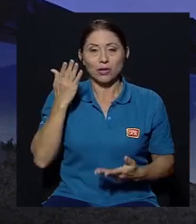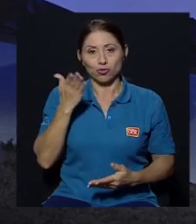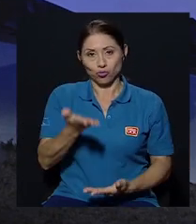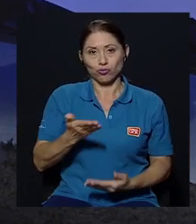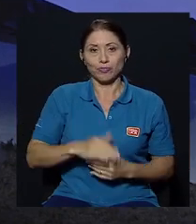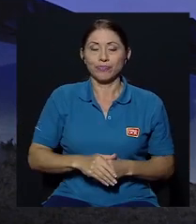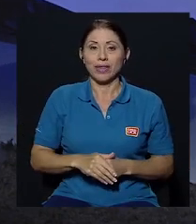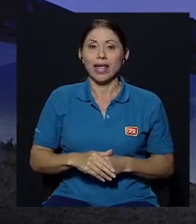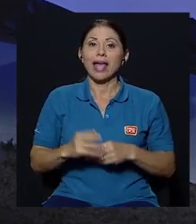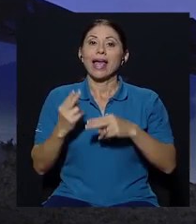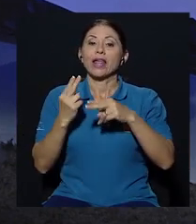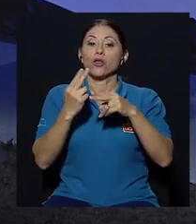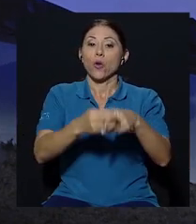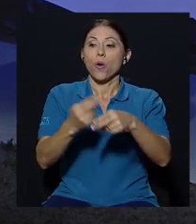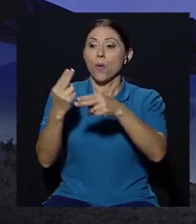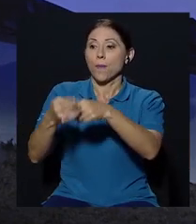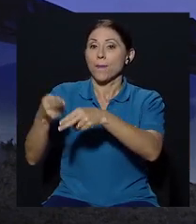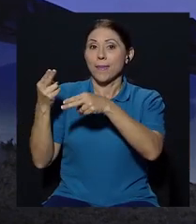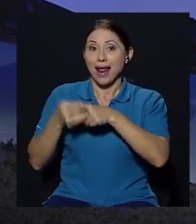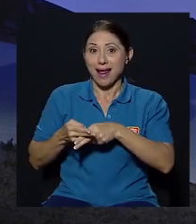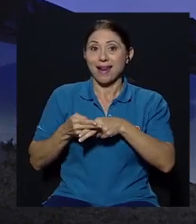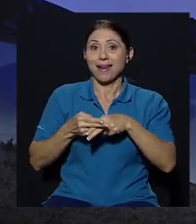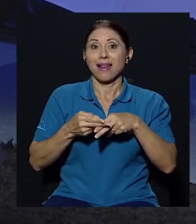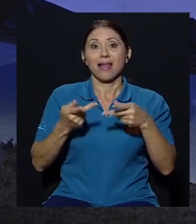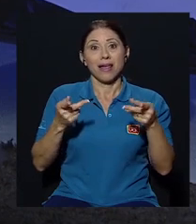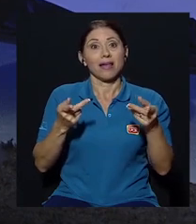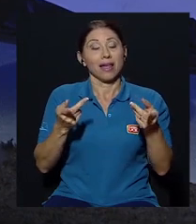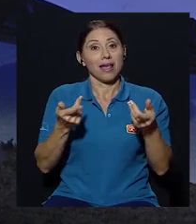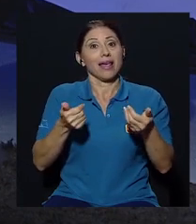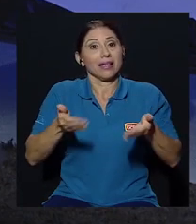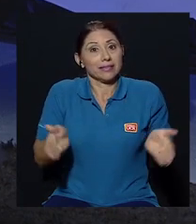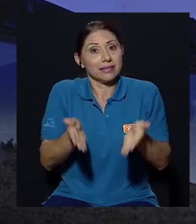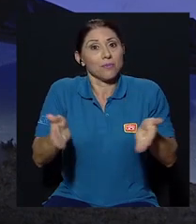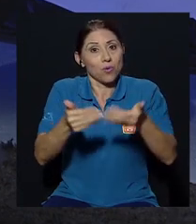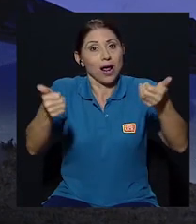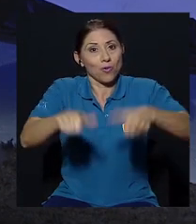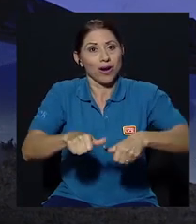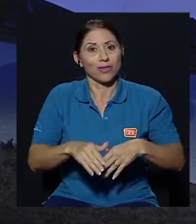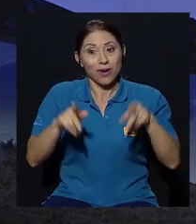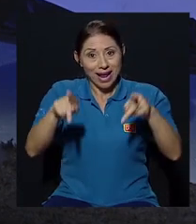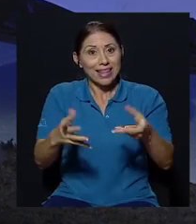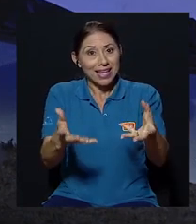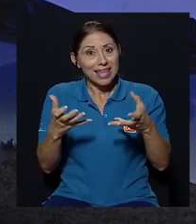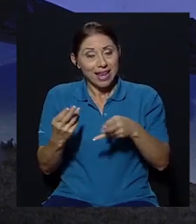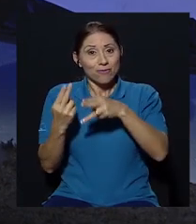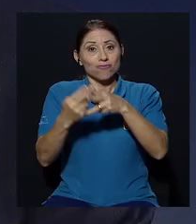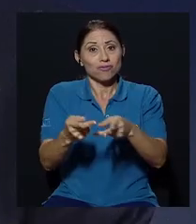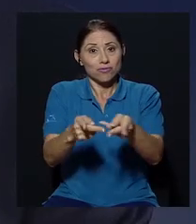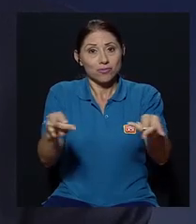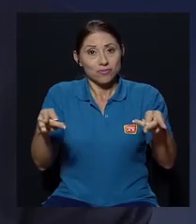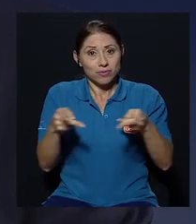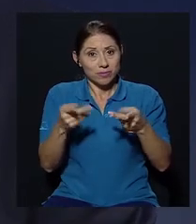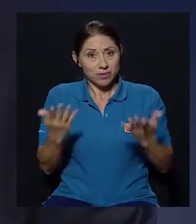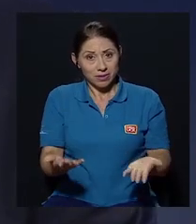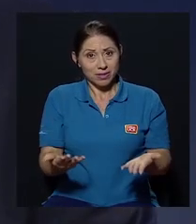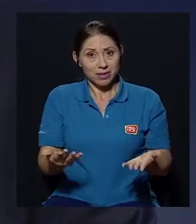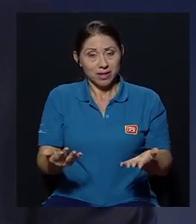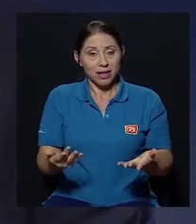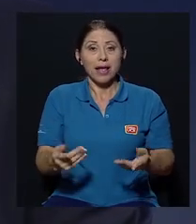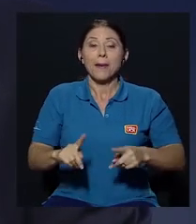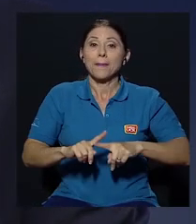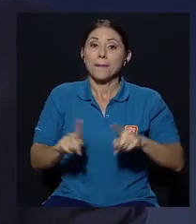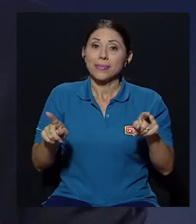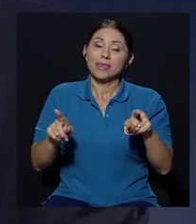dirección el nombrar estimula el acuerdo porque la gente quiere tener cargos el ofrecer el nombramiento estimula el acuerdo y por otra parte